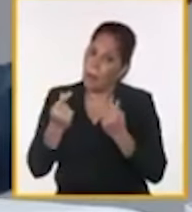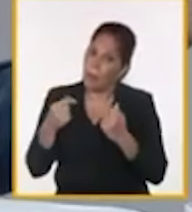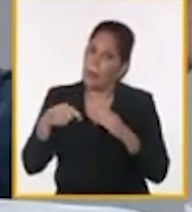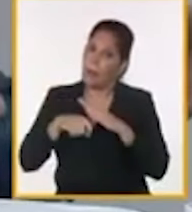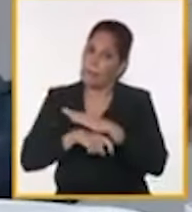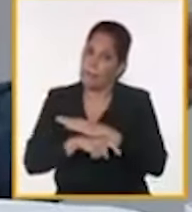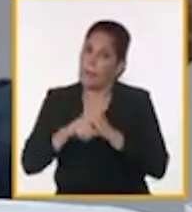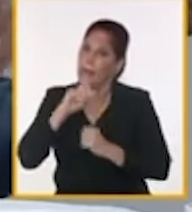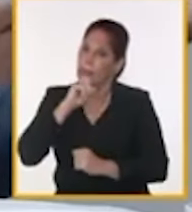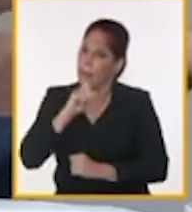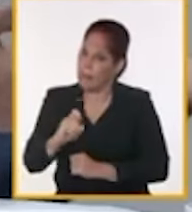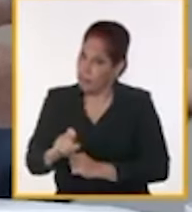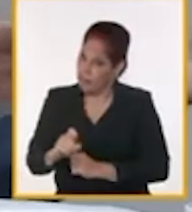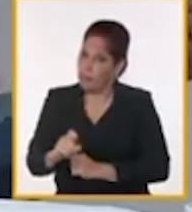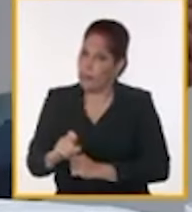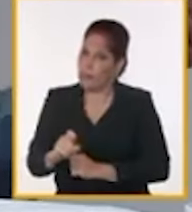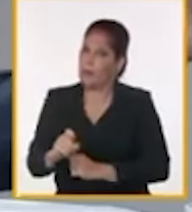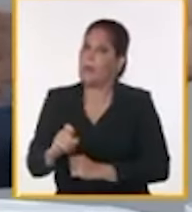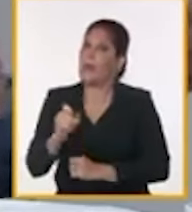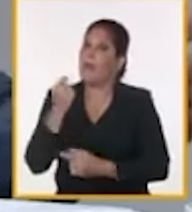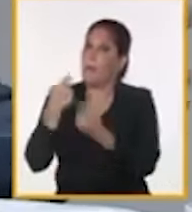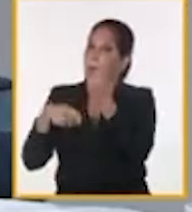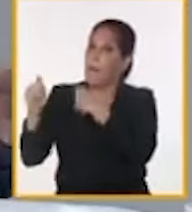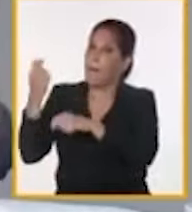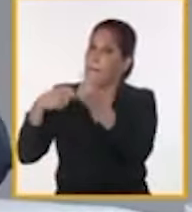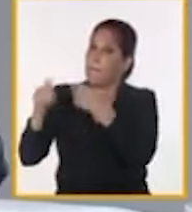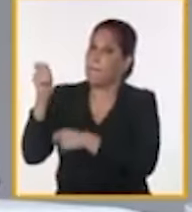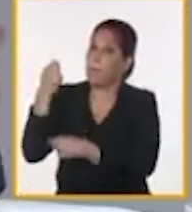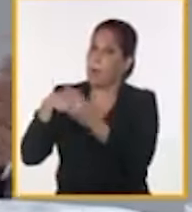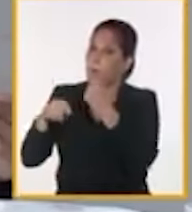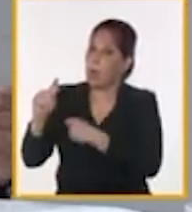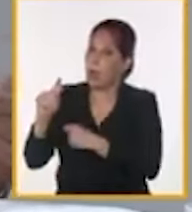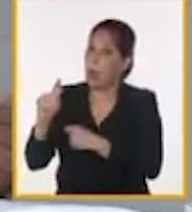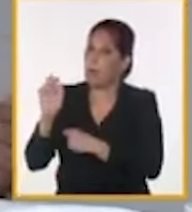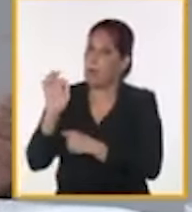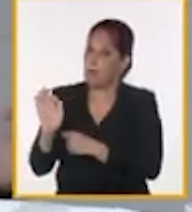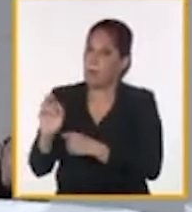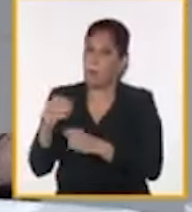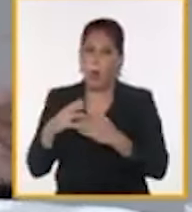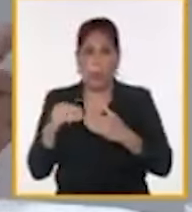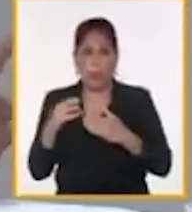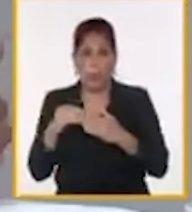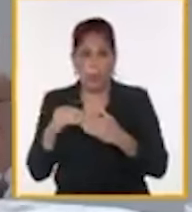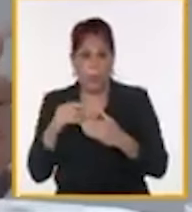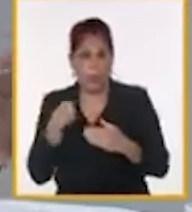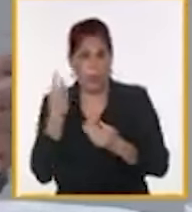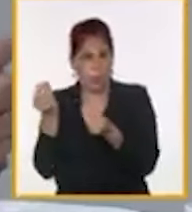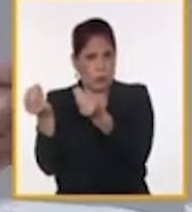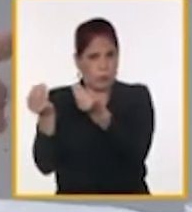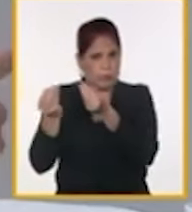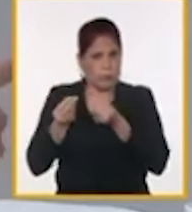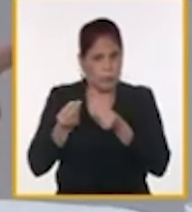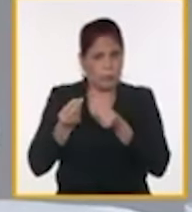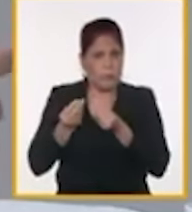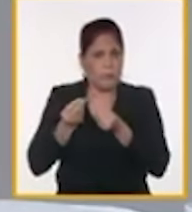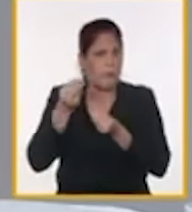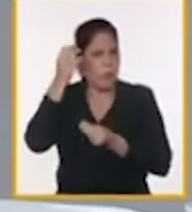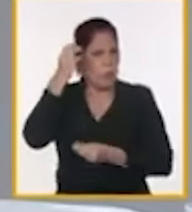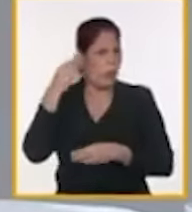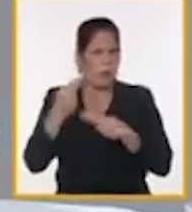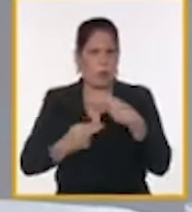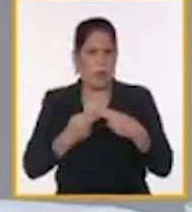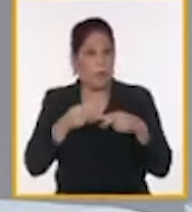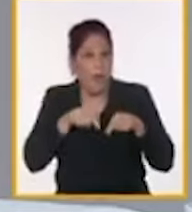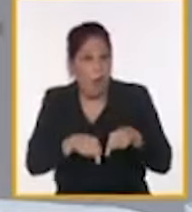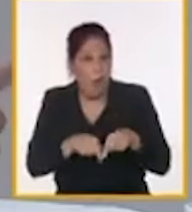necesitamos más, tenemos que exportar más, pero hay un nivel de prioridades con esas divisas que se reciben que evidentemente ahora no